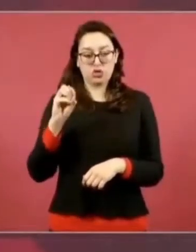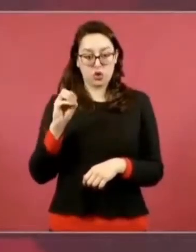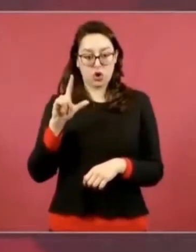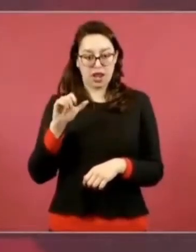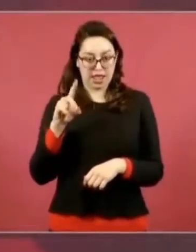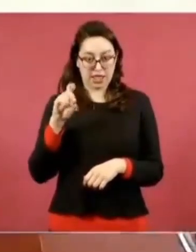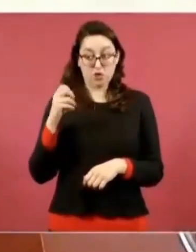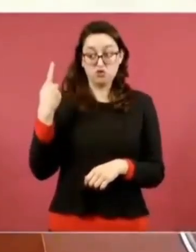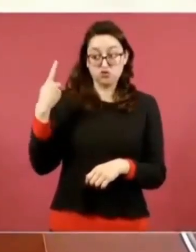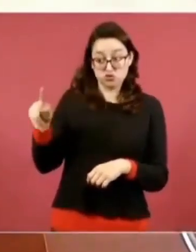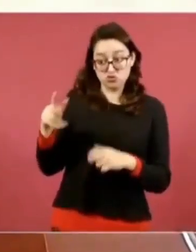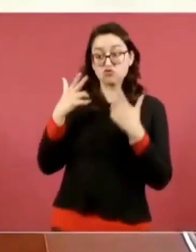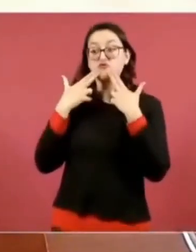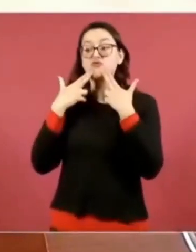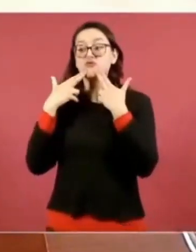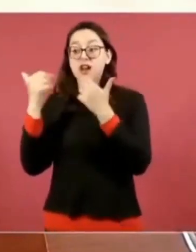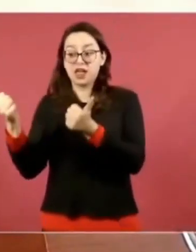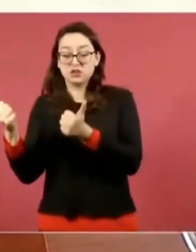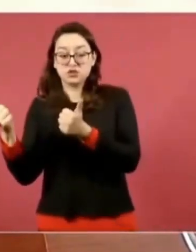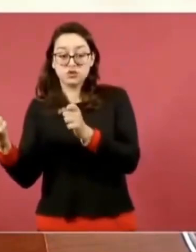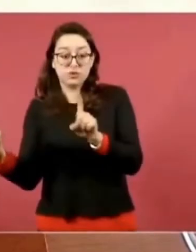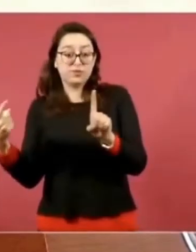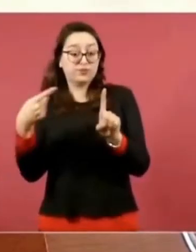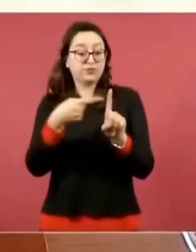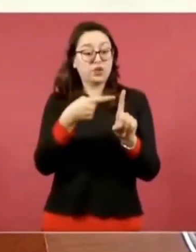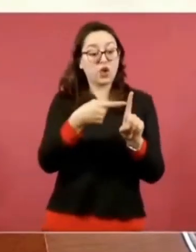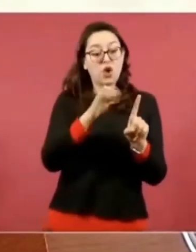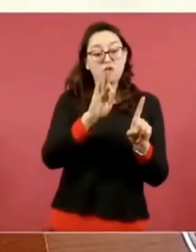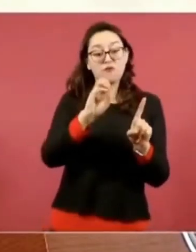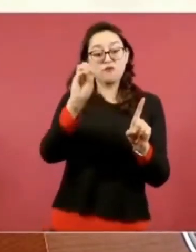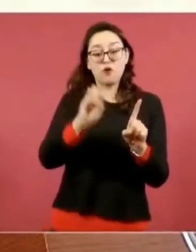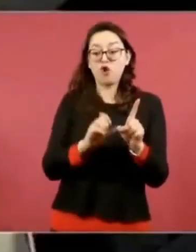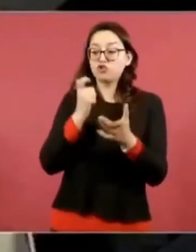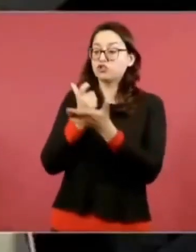en 120 millones de dólares.